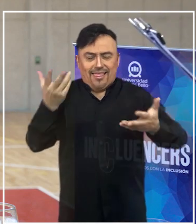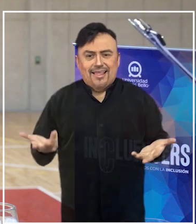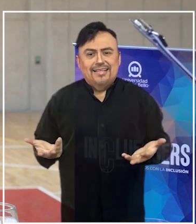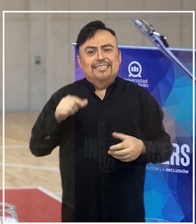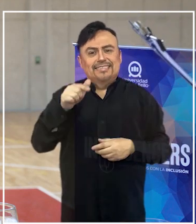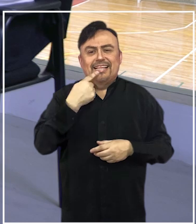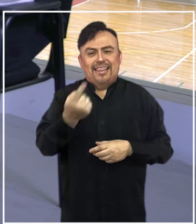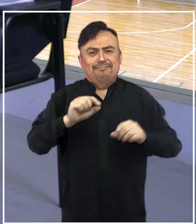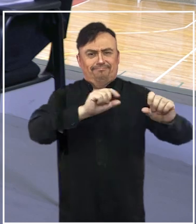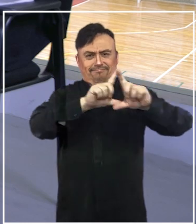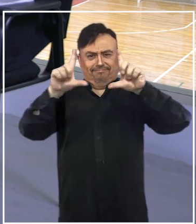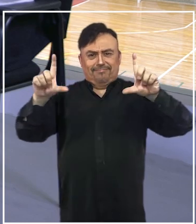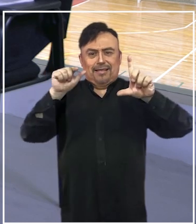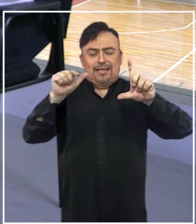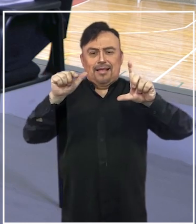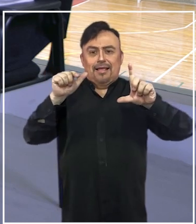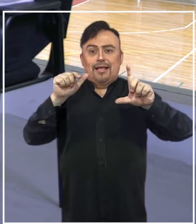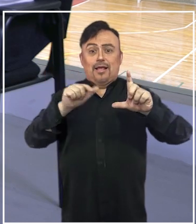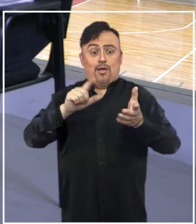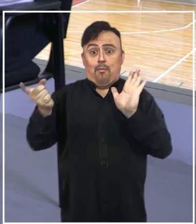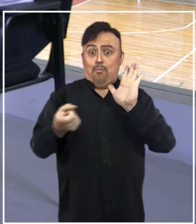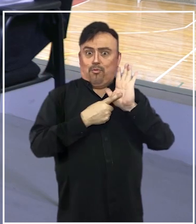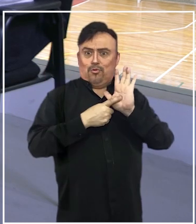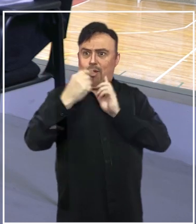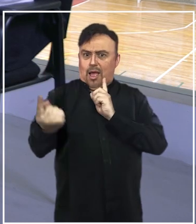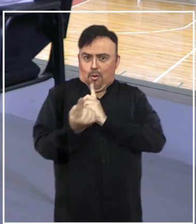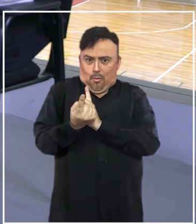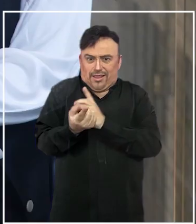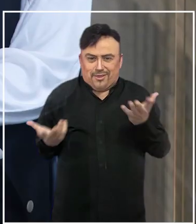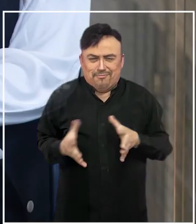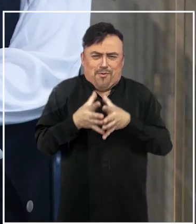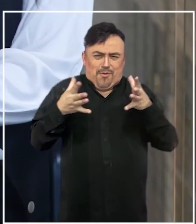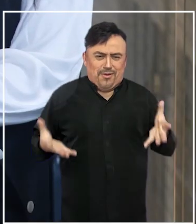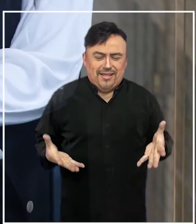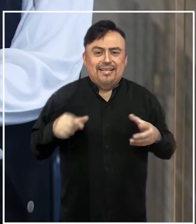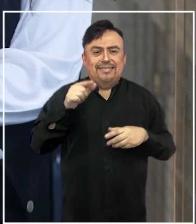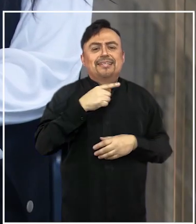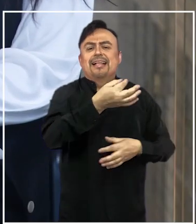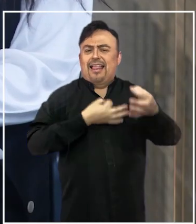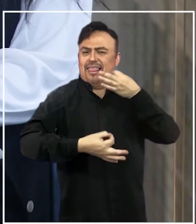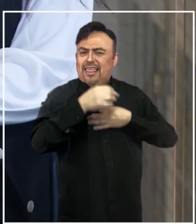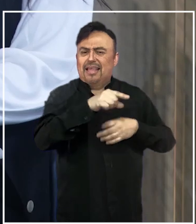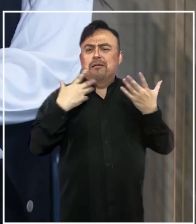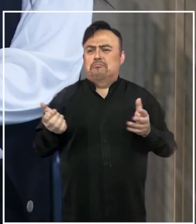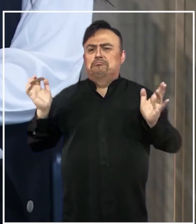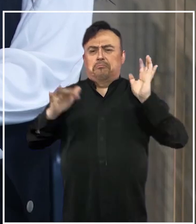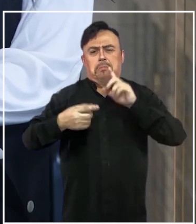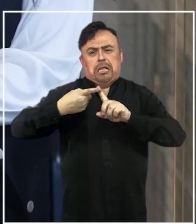decía el lema de los juegos, un gran punto de encuentro. Y ahí usted mencionaba distintos actores que pueden facilitar